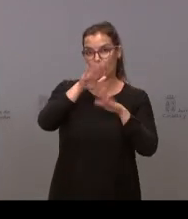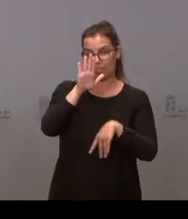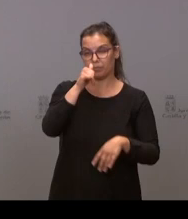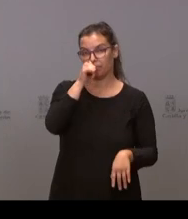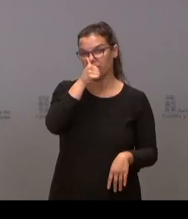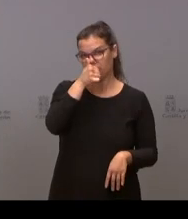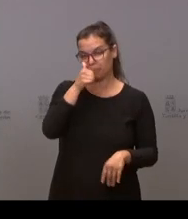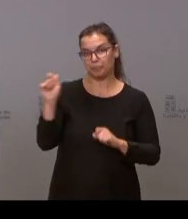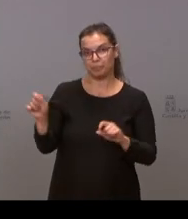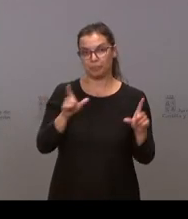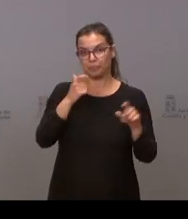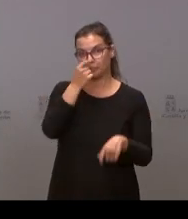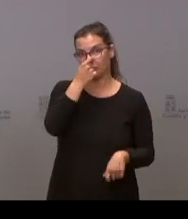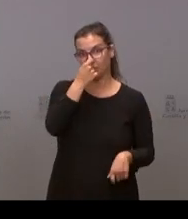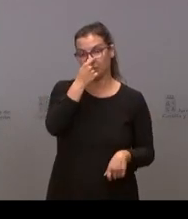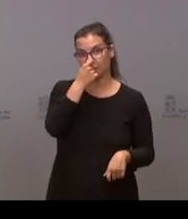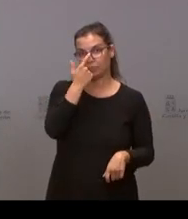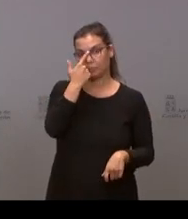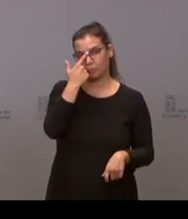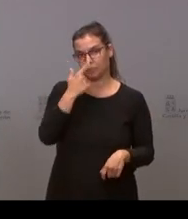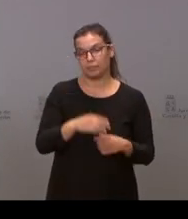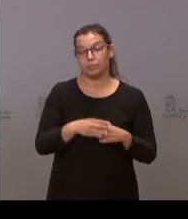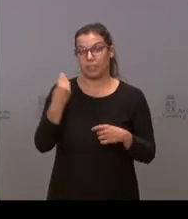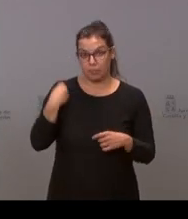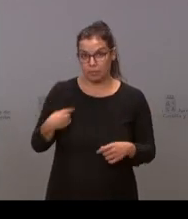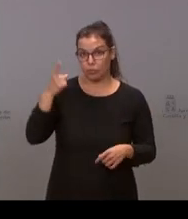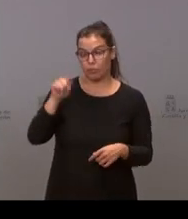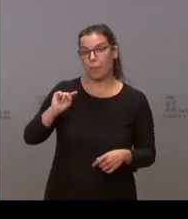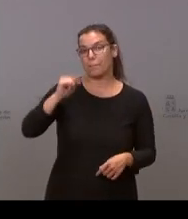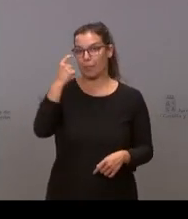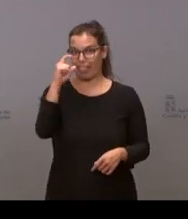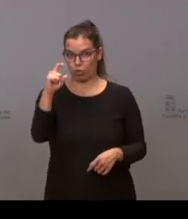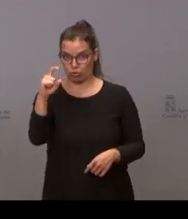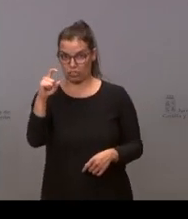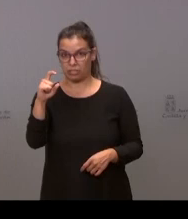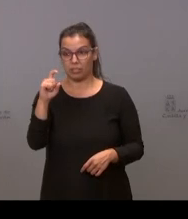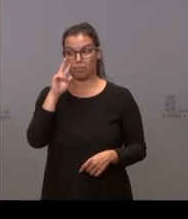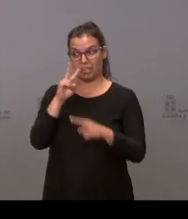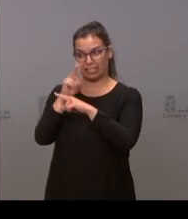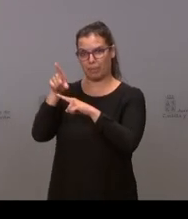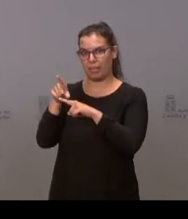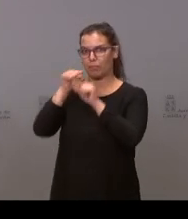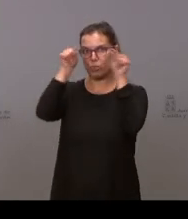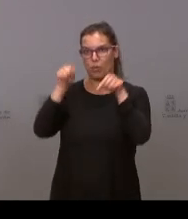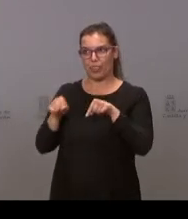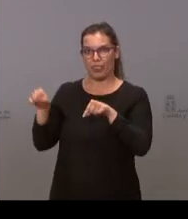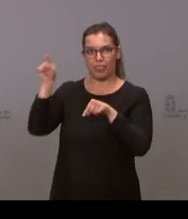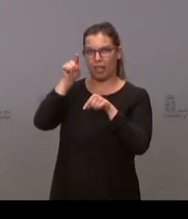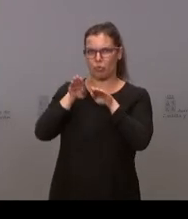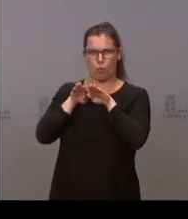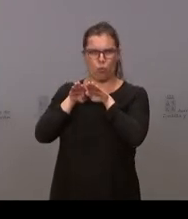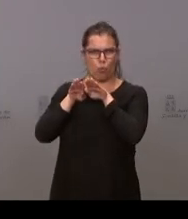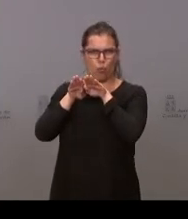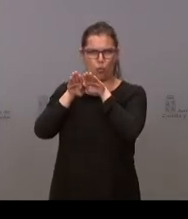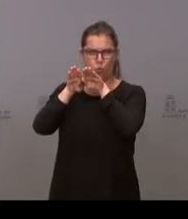y ocurre lo mismo con las primeras dosis donde la convergencia, como se ve, y el aplanamiento de la curva